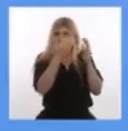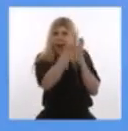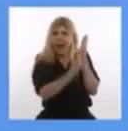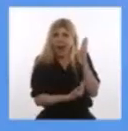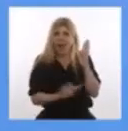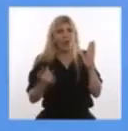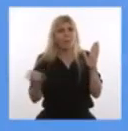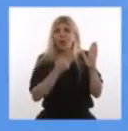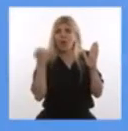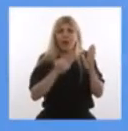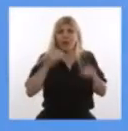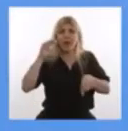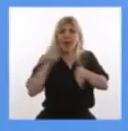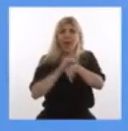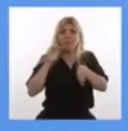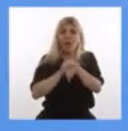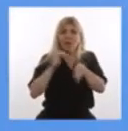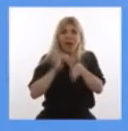tener para seguir adelante.